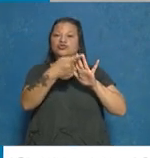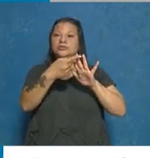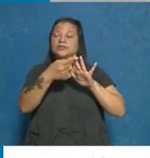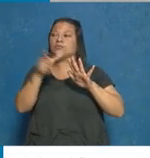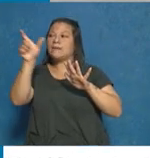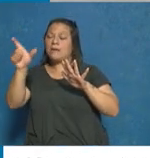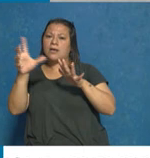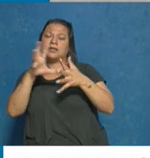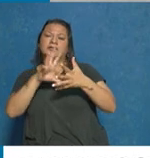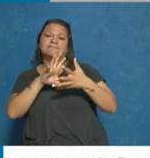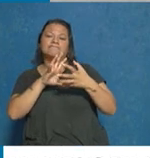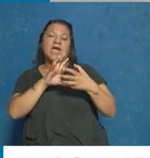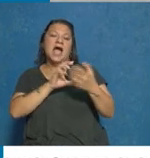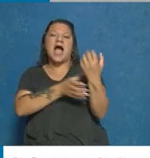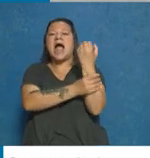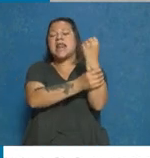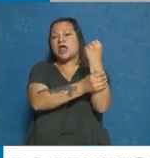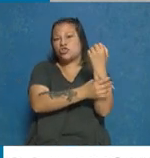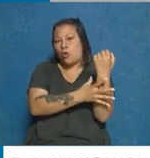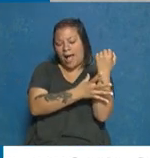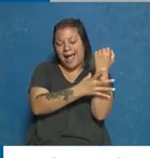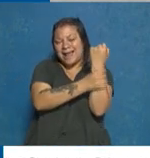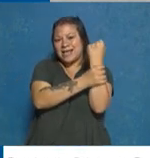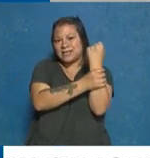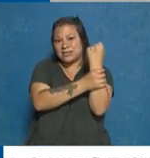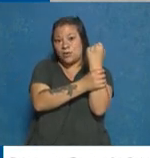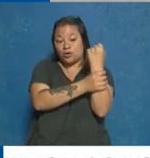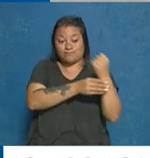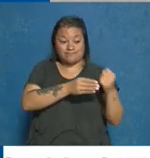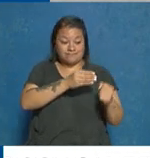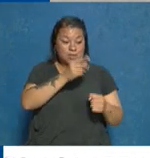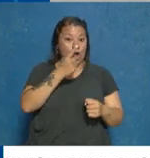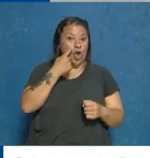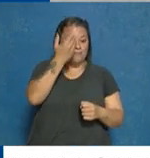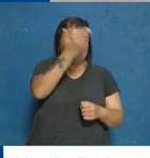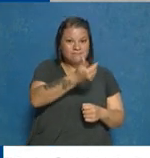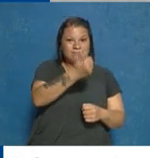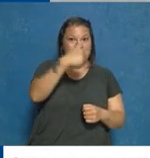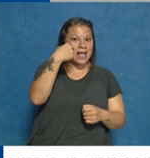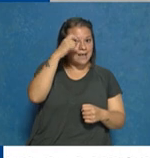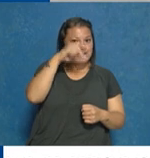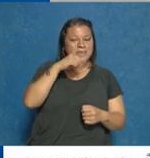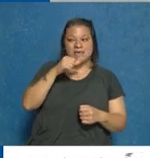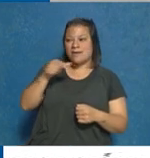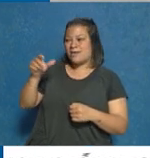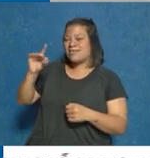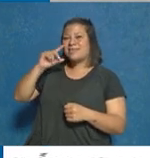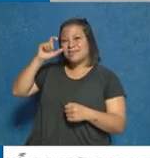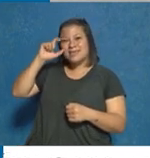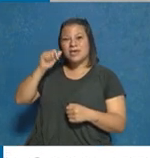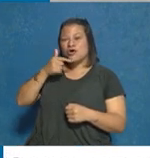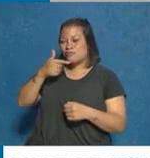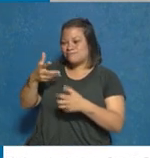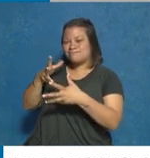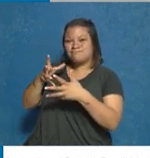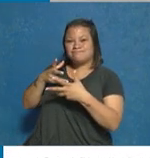agarrando cuando, justamente, la víctima se tomaba con Diego Sikre. Y la